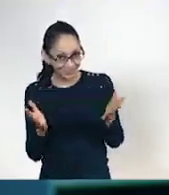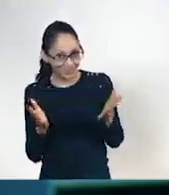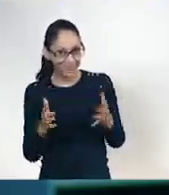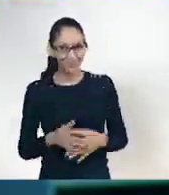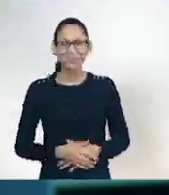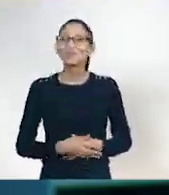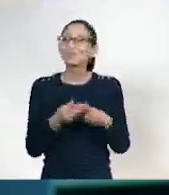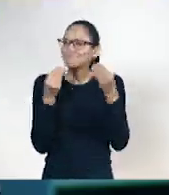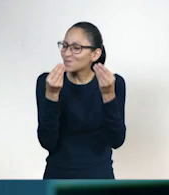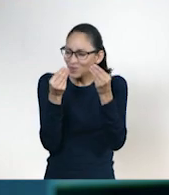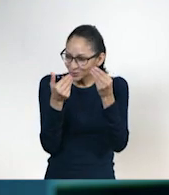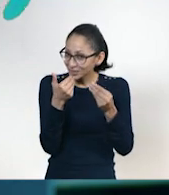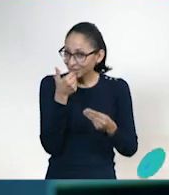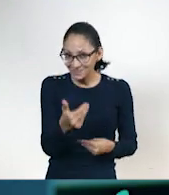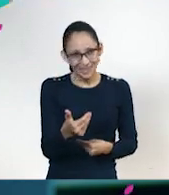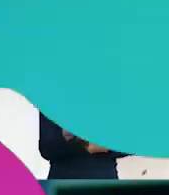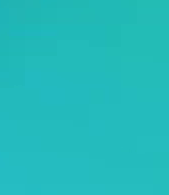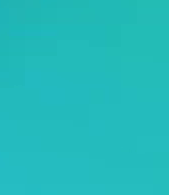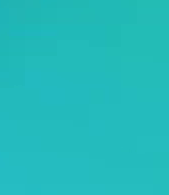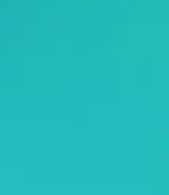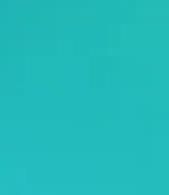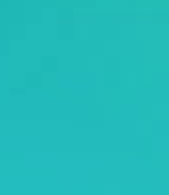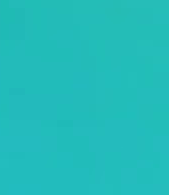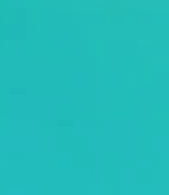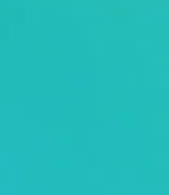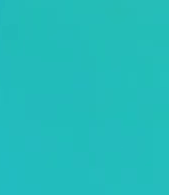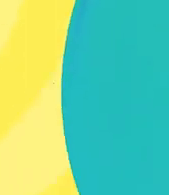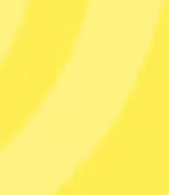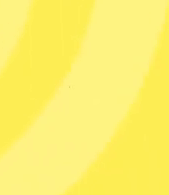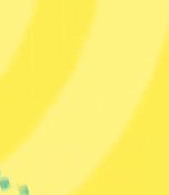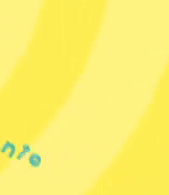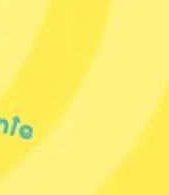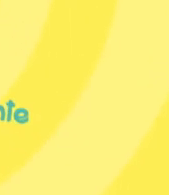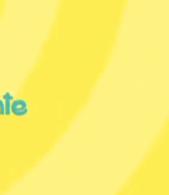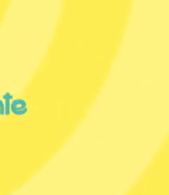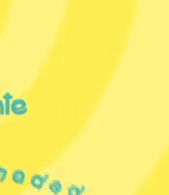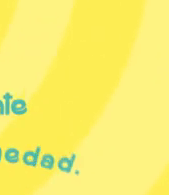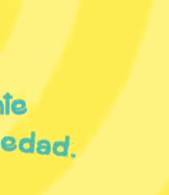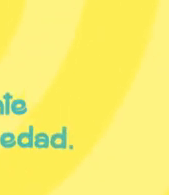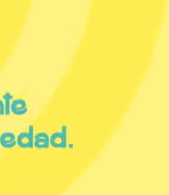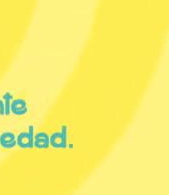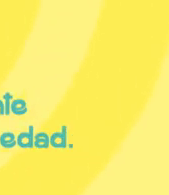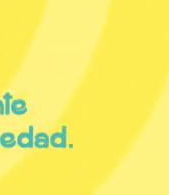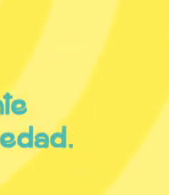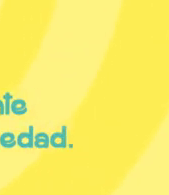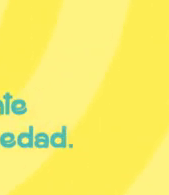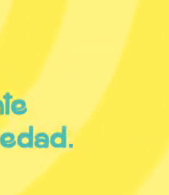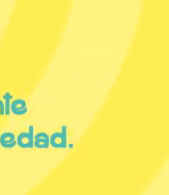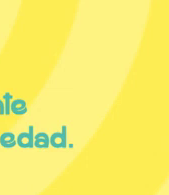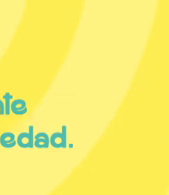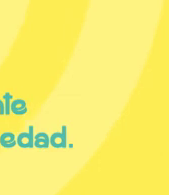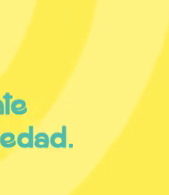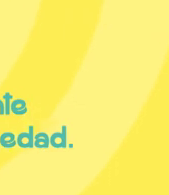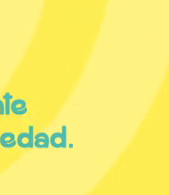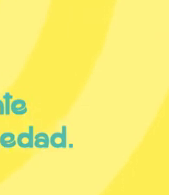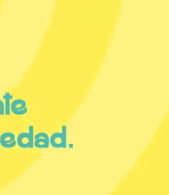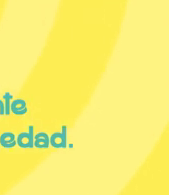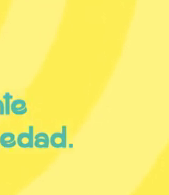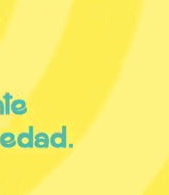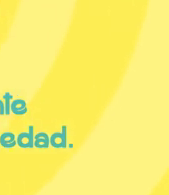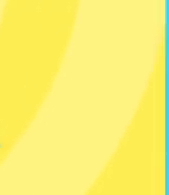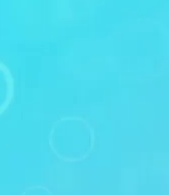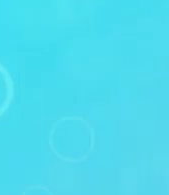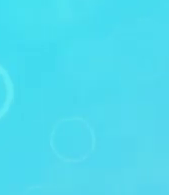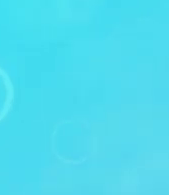¡Muy bien! Lavarnos las manos varias veces al día es importante para prevenir cualquier